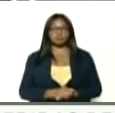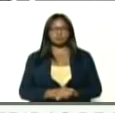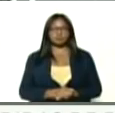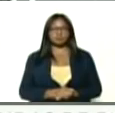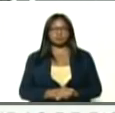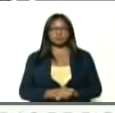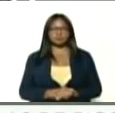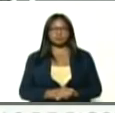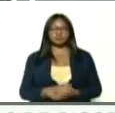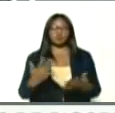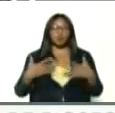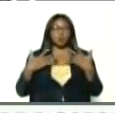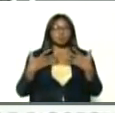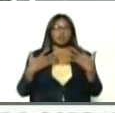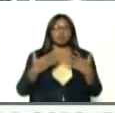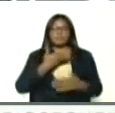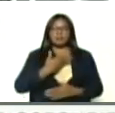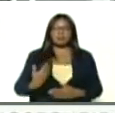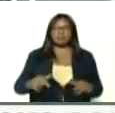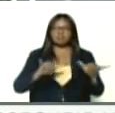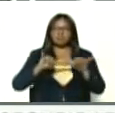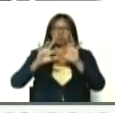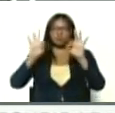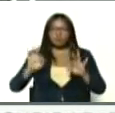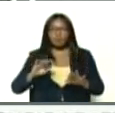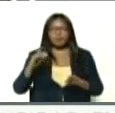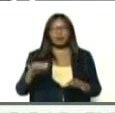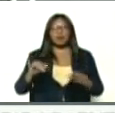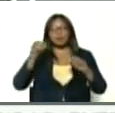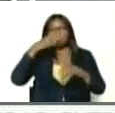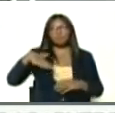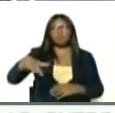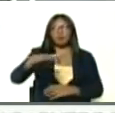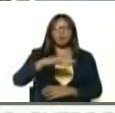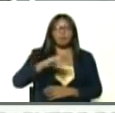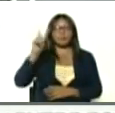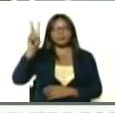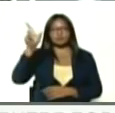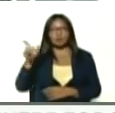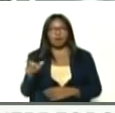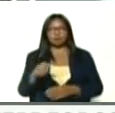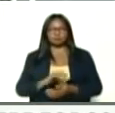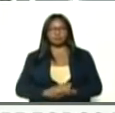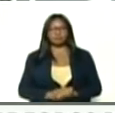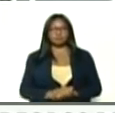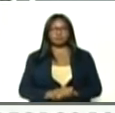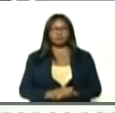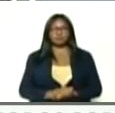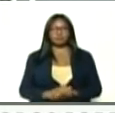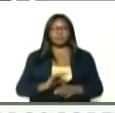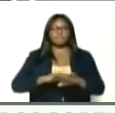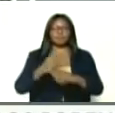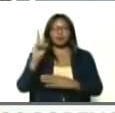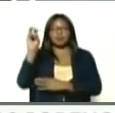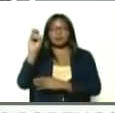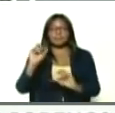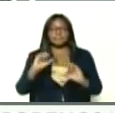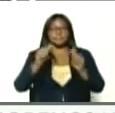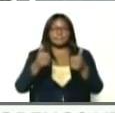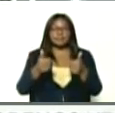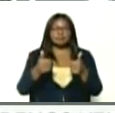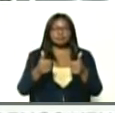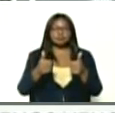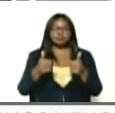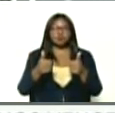estoy muy contento, como yo sé, que está usted, y está todo el pueblo, bolivariano, venezolano, venezolana, porque el viernes, arrancó, este